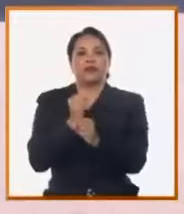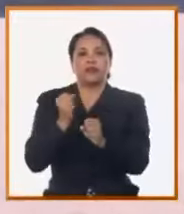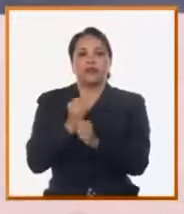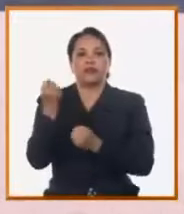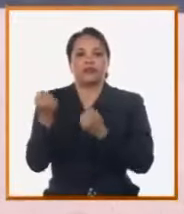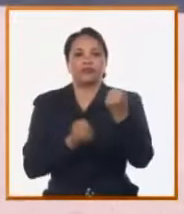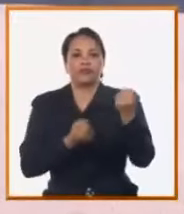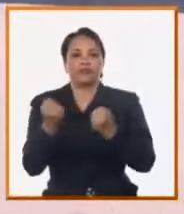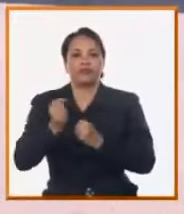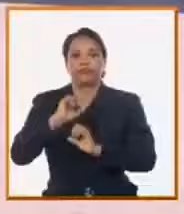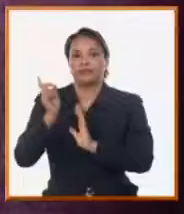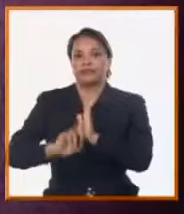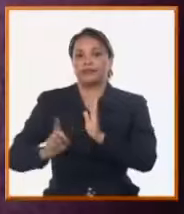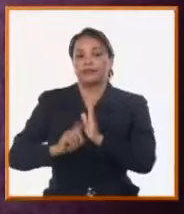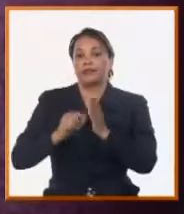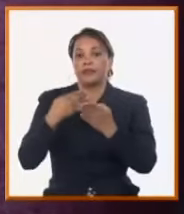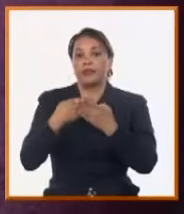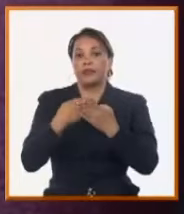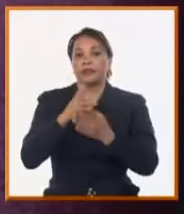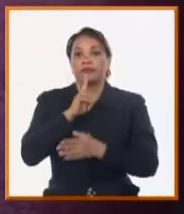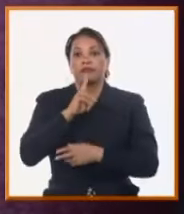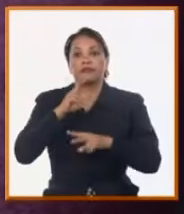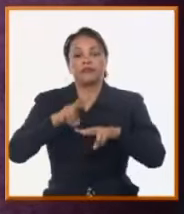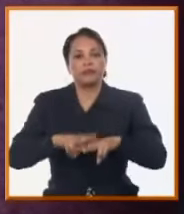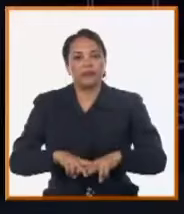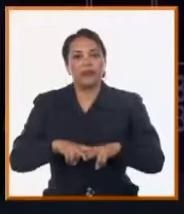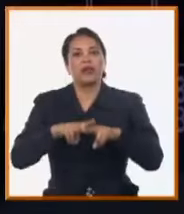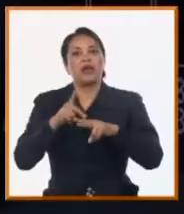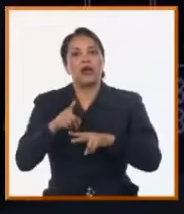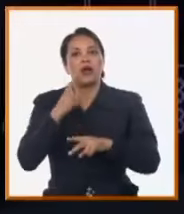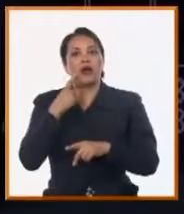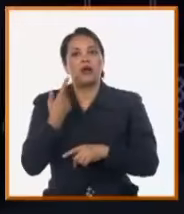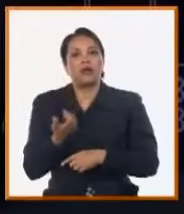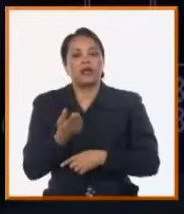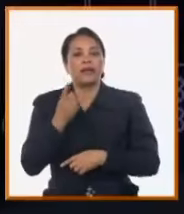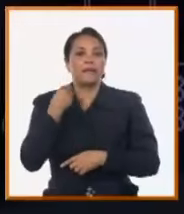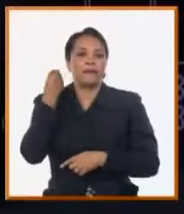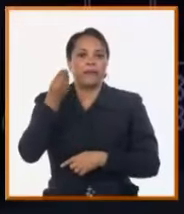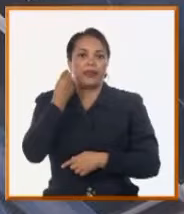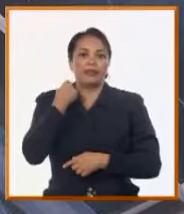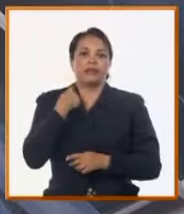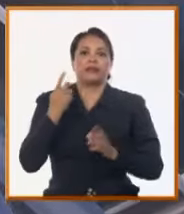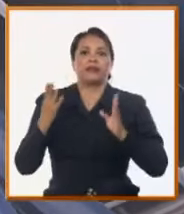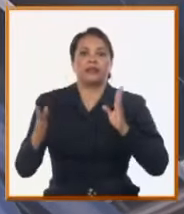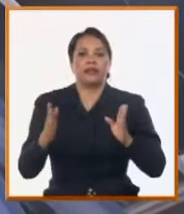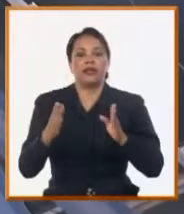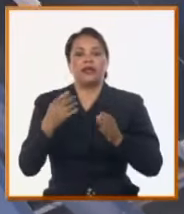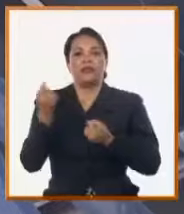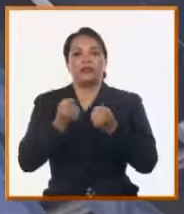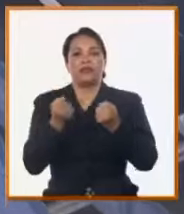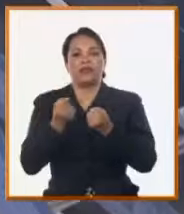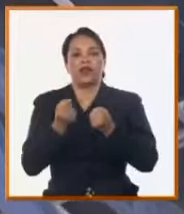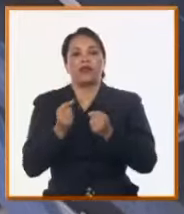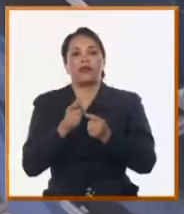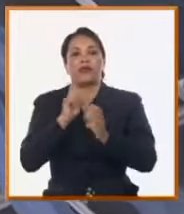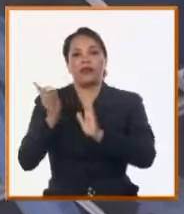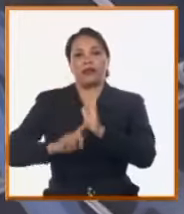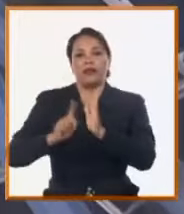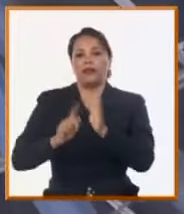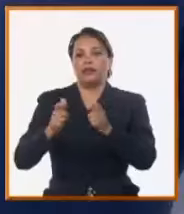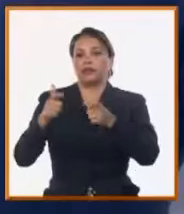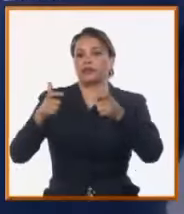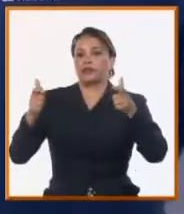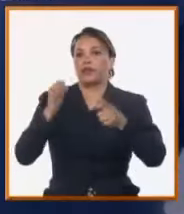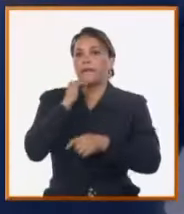transportación, la empresa Aguas de La Habana apuesta por ampliar este año la cantidad de medios eléctricos para sus servicios. Se está